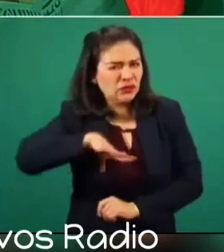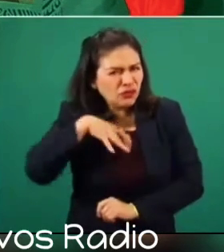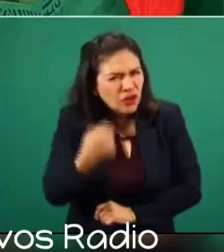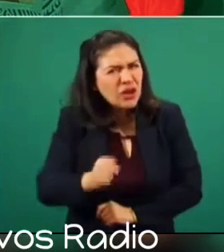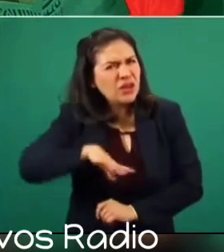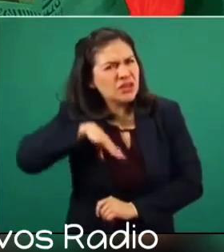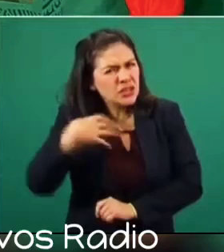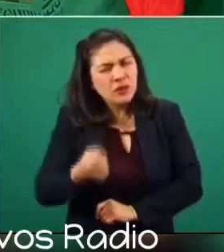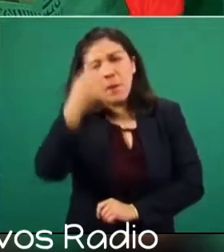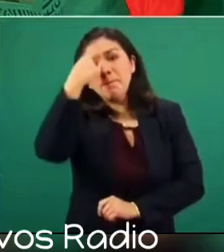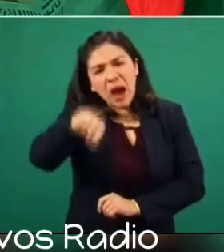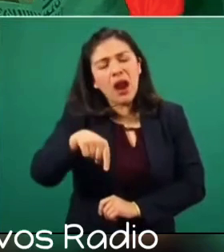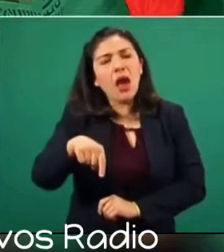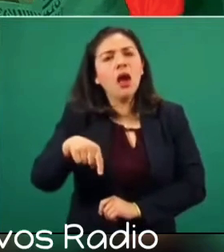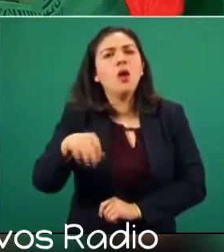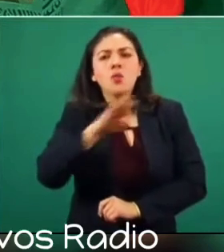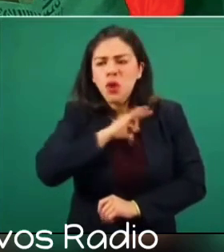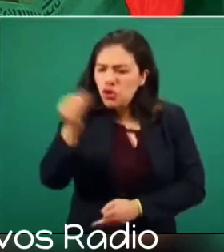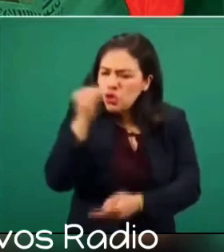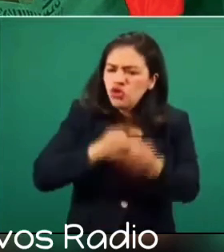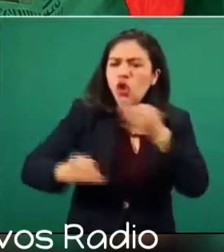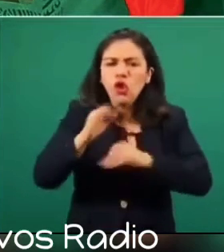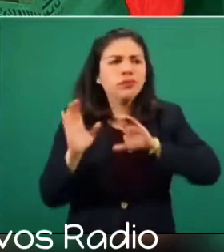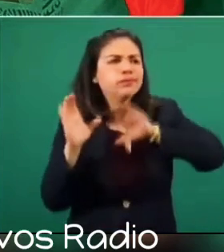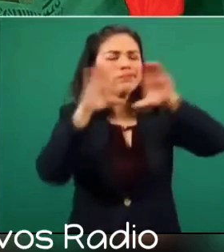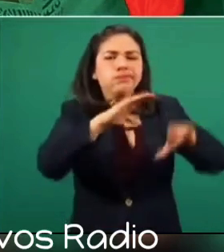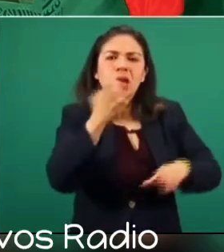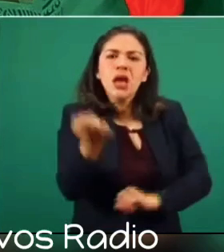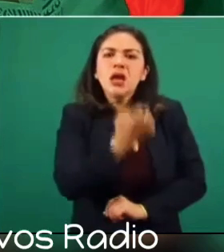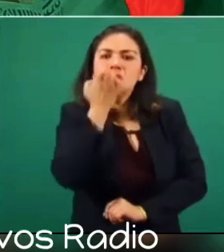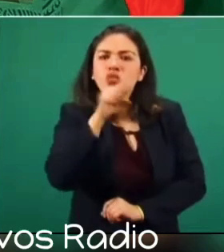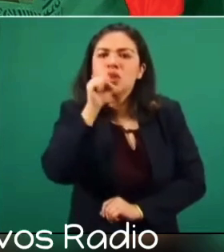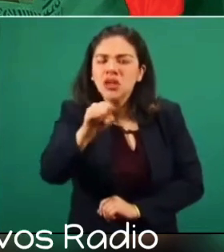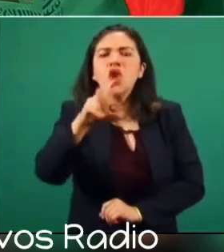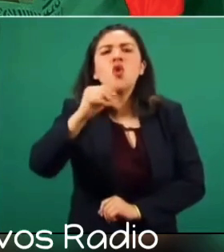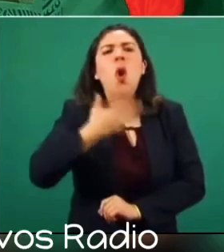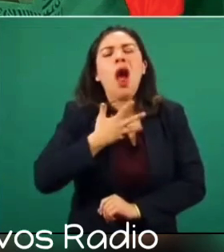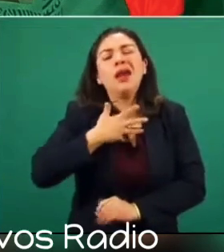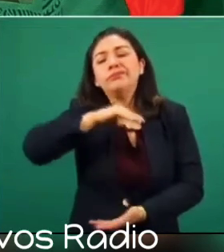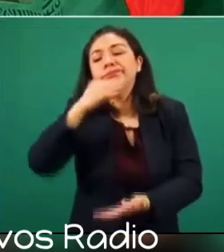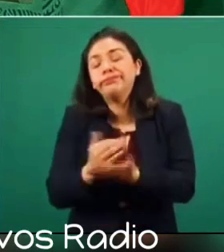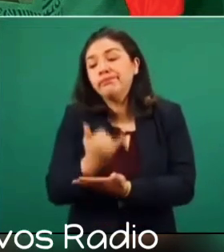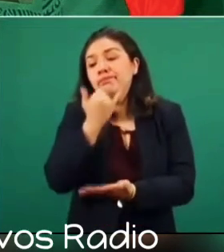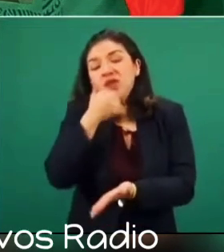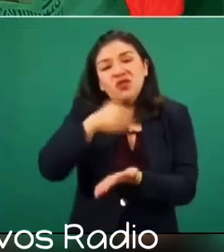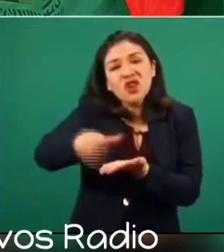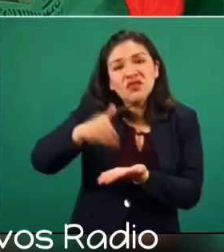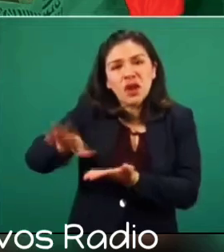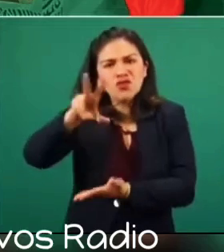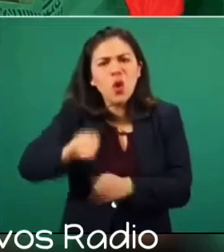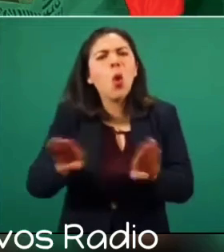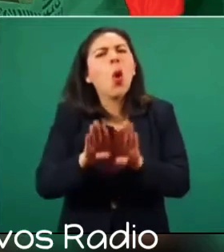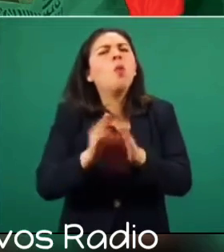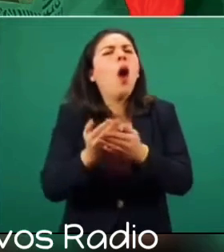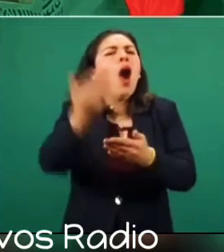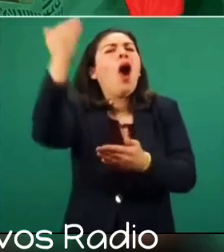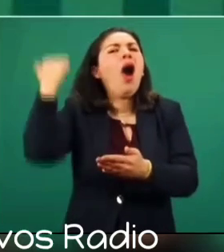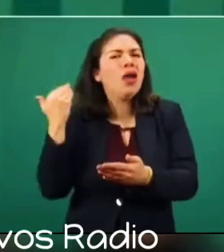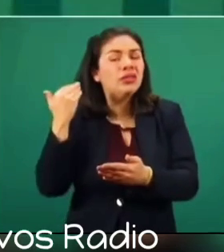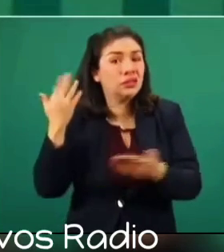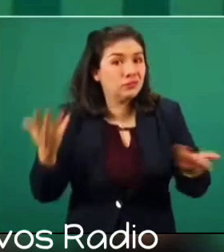que nadie se quede sin la oportunidad de estudiar, que no haya rechazados, como era antes,